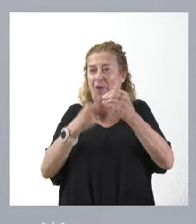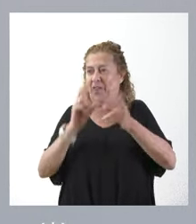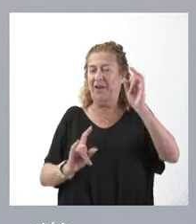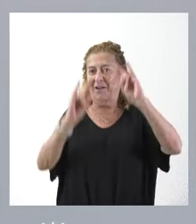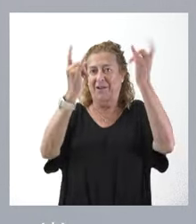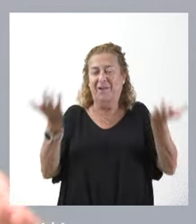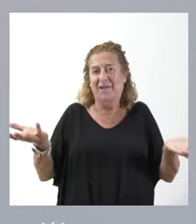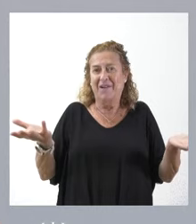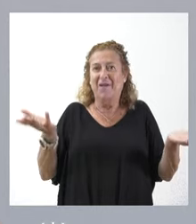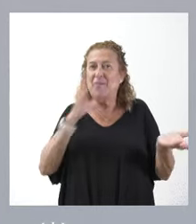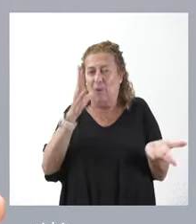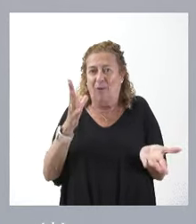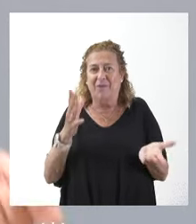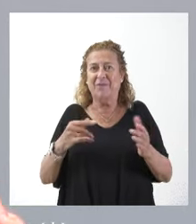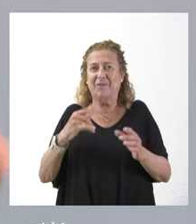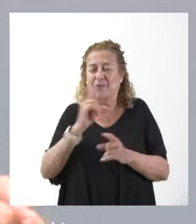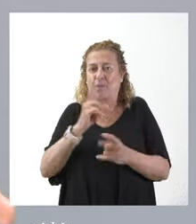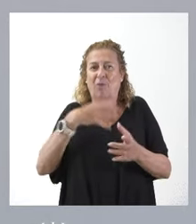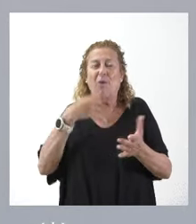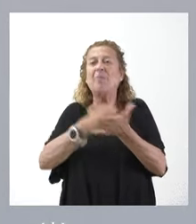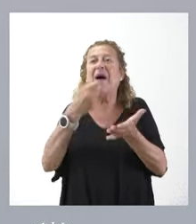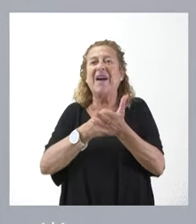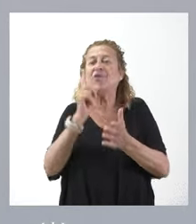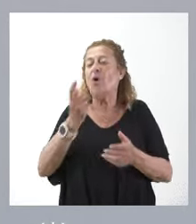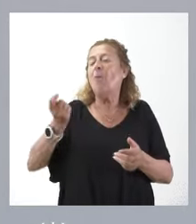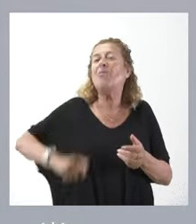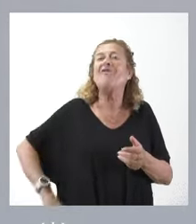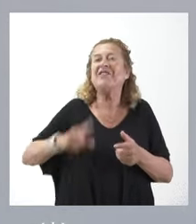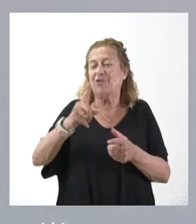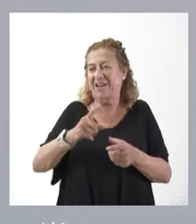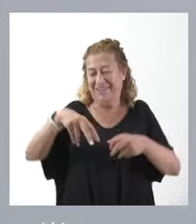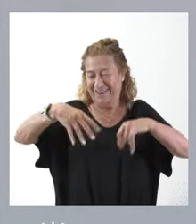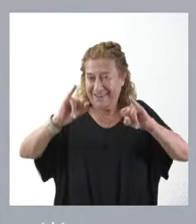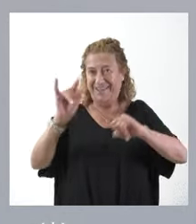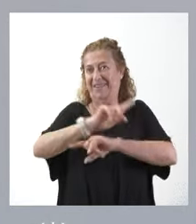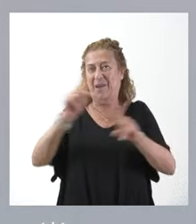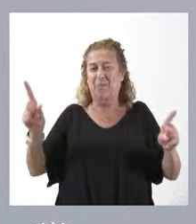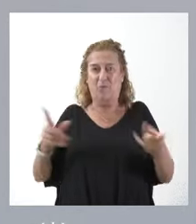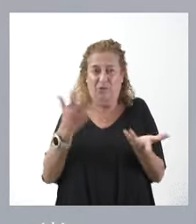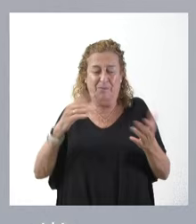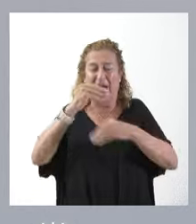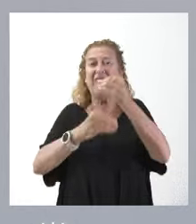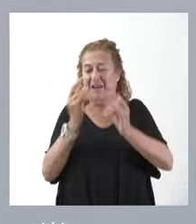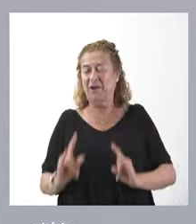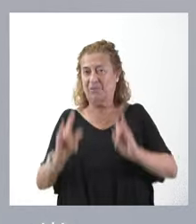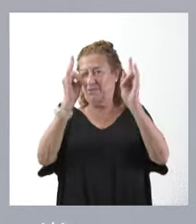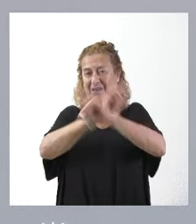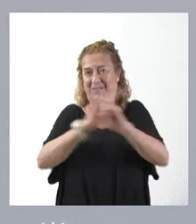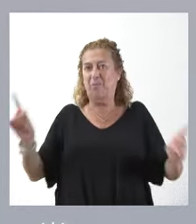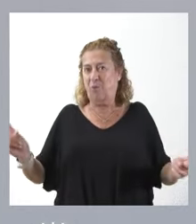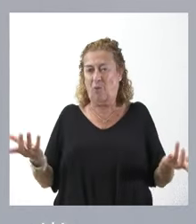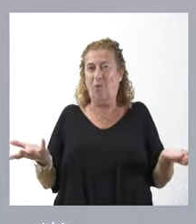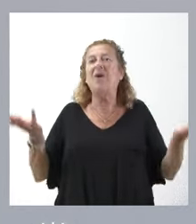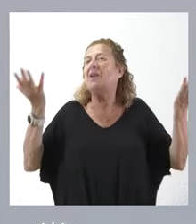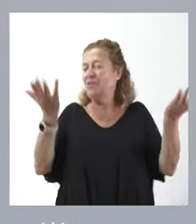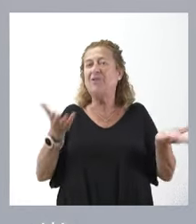casos no llega ni al pago de los profesionales que prestan estos servicios, cuanto menos para realizar estas infraestructuras. Y, por